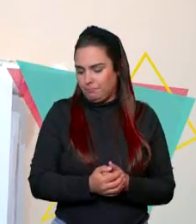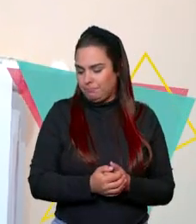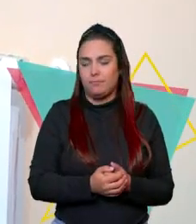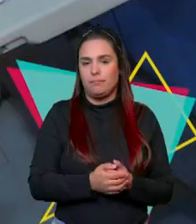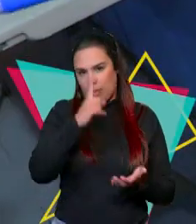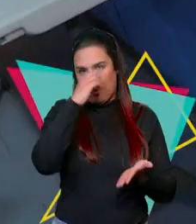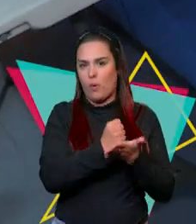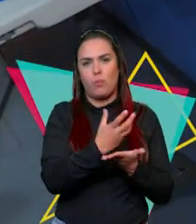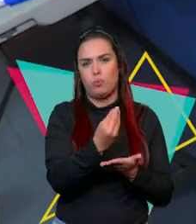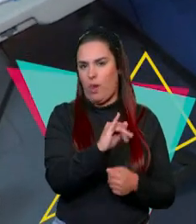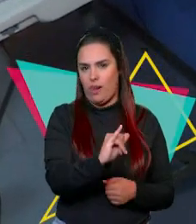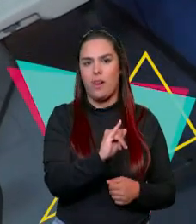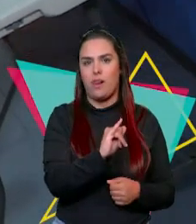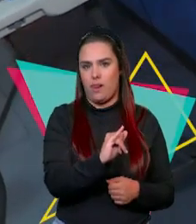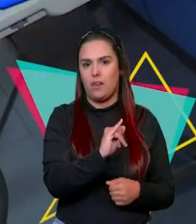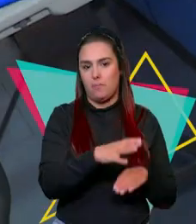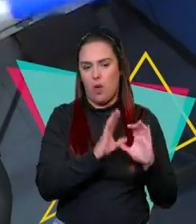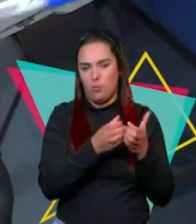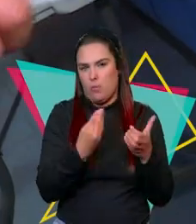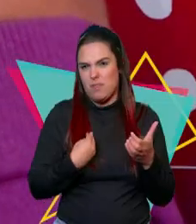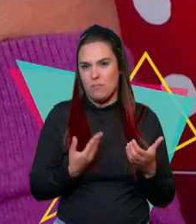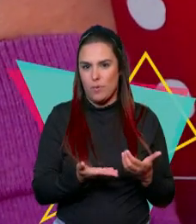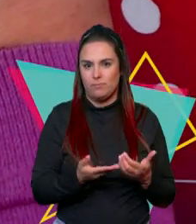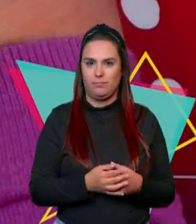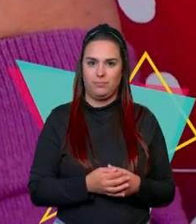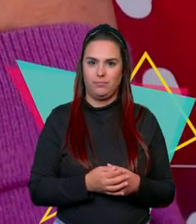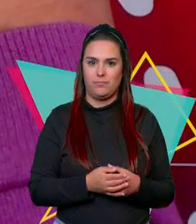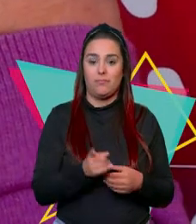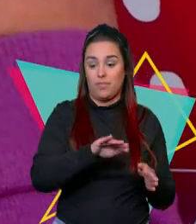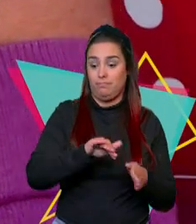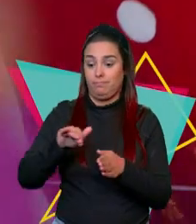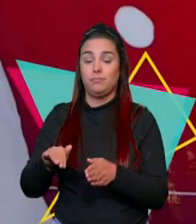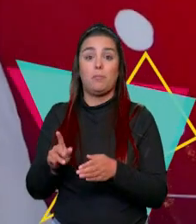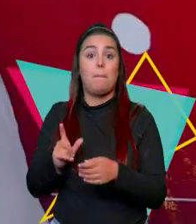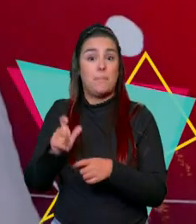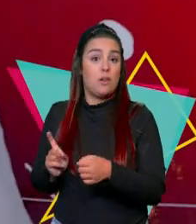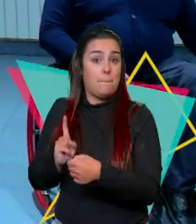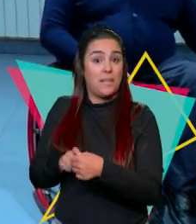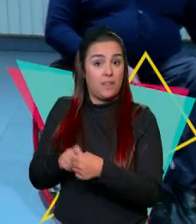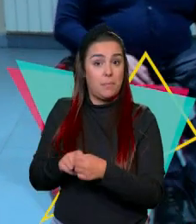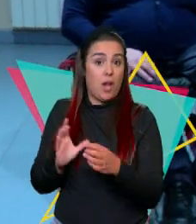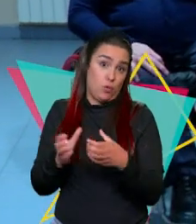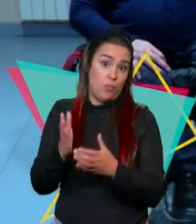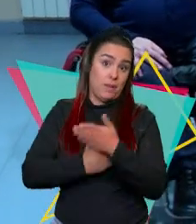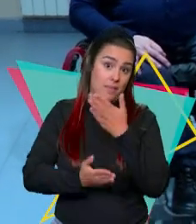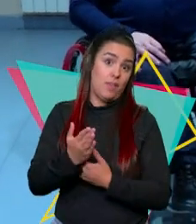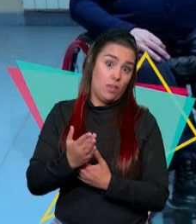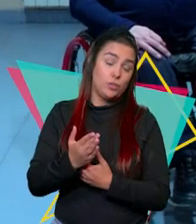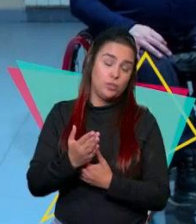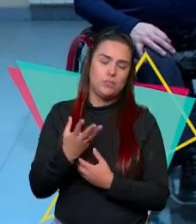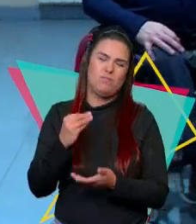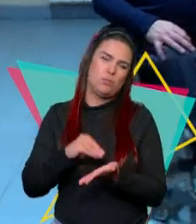prejuicio ante este colectivo y por parte de los participantes del colectivo de la